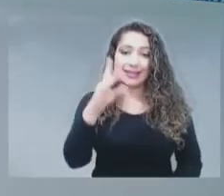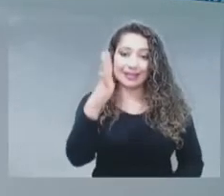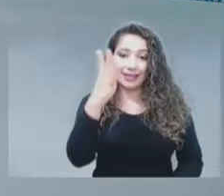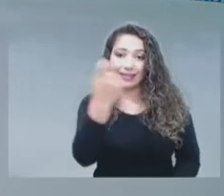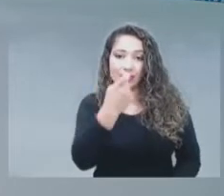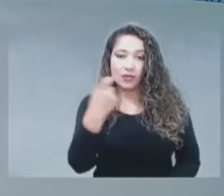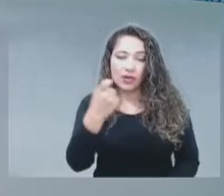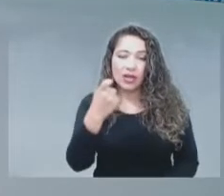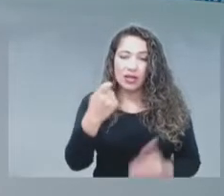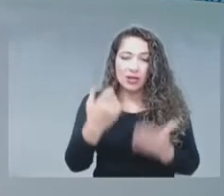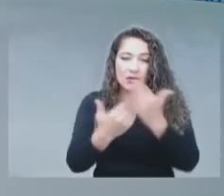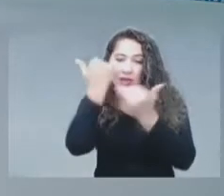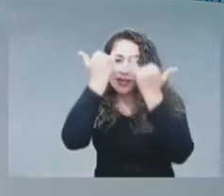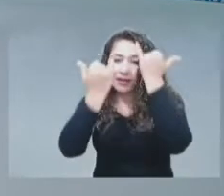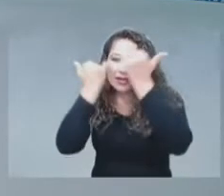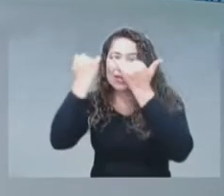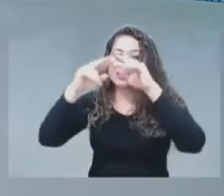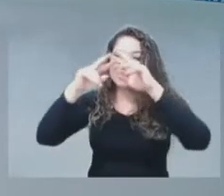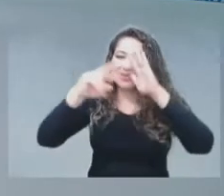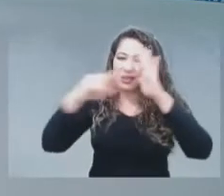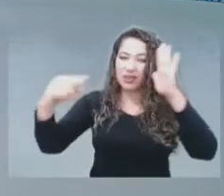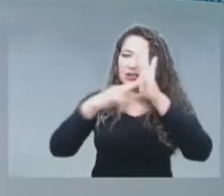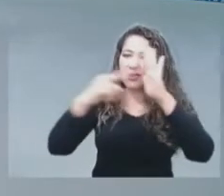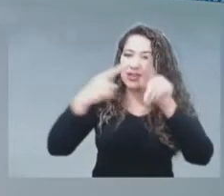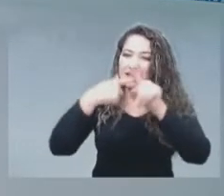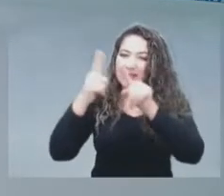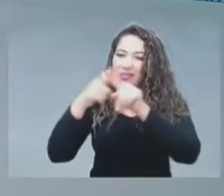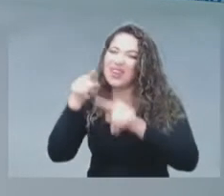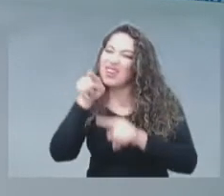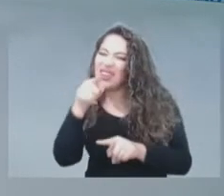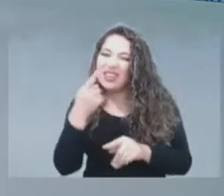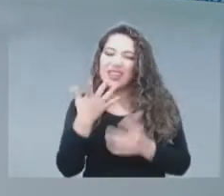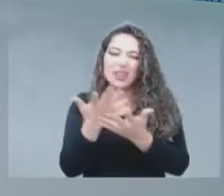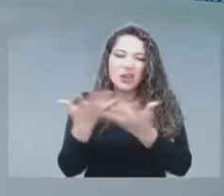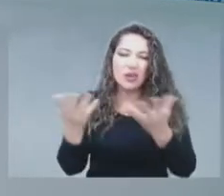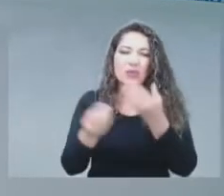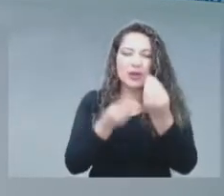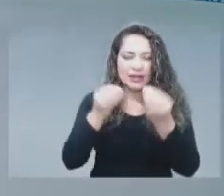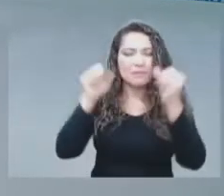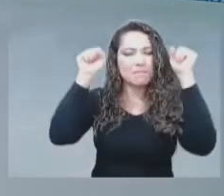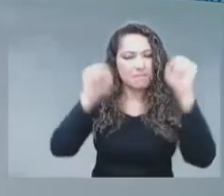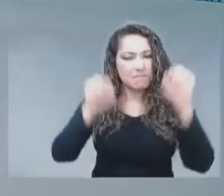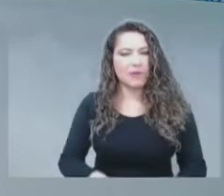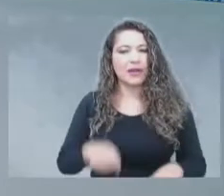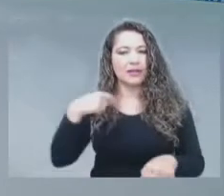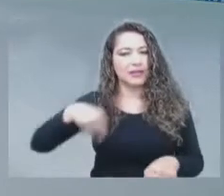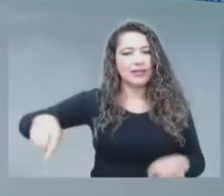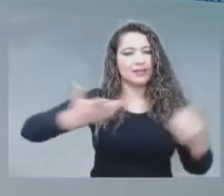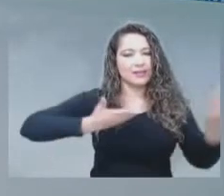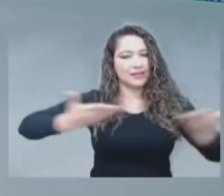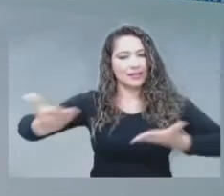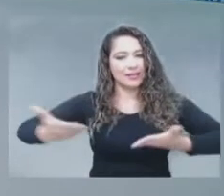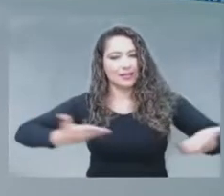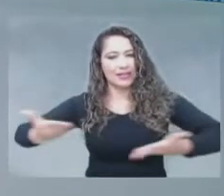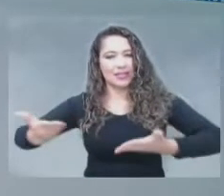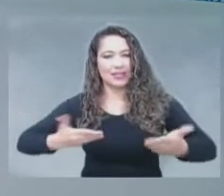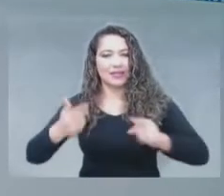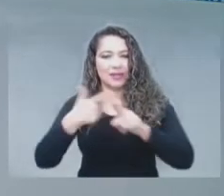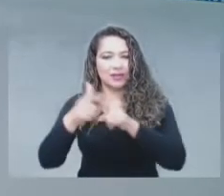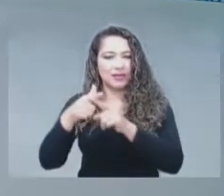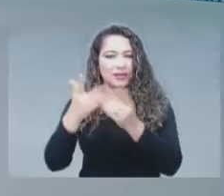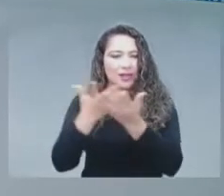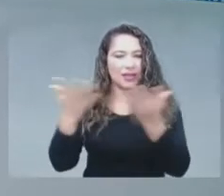entonces, posibilita que se presten los servicios de manera